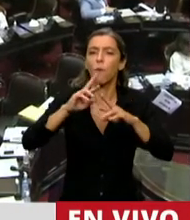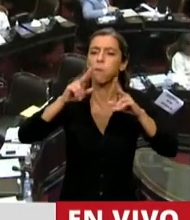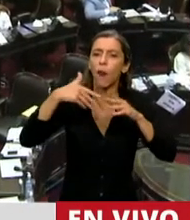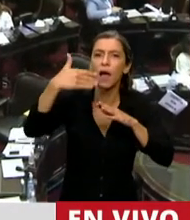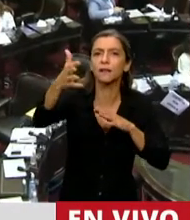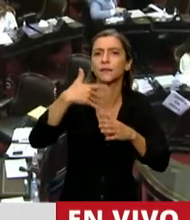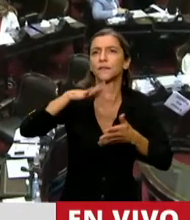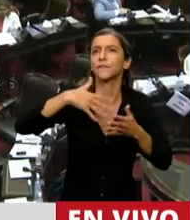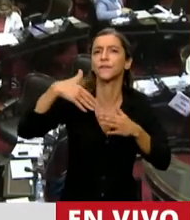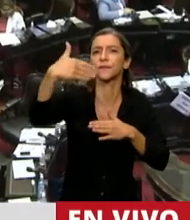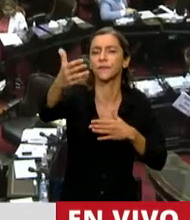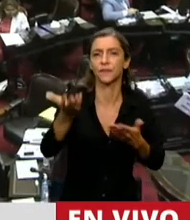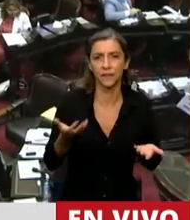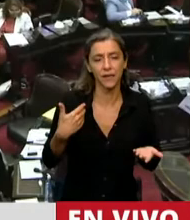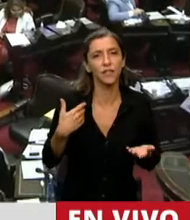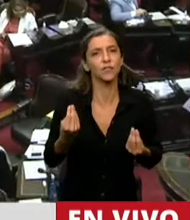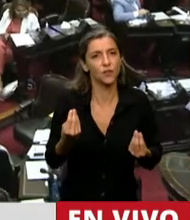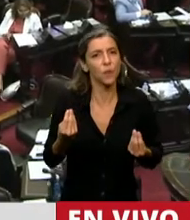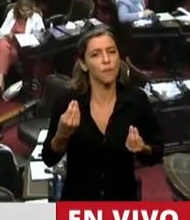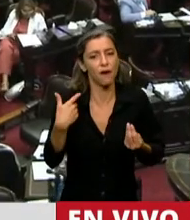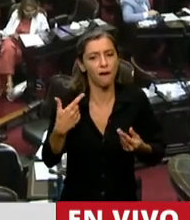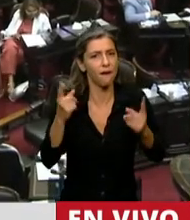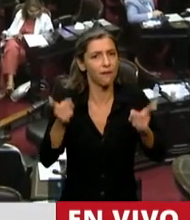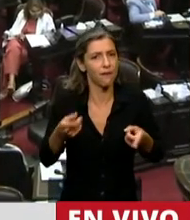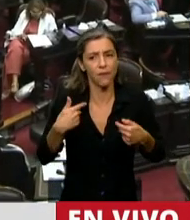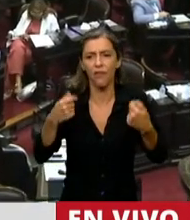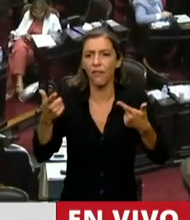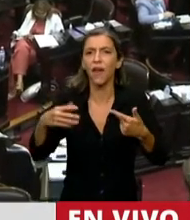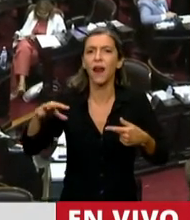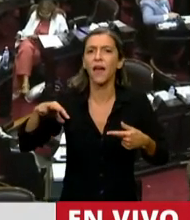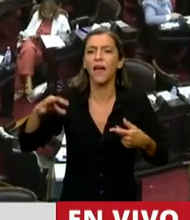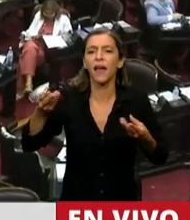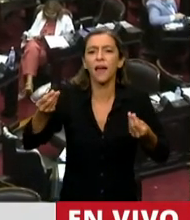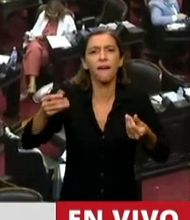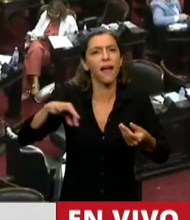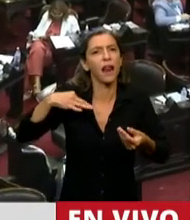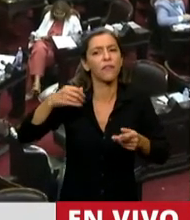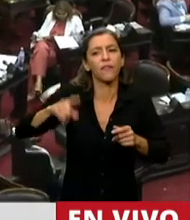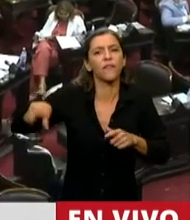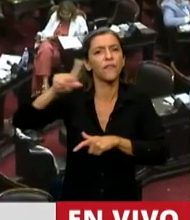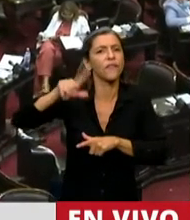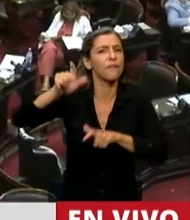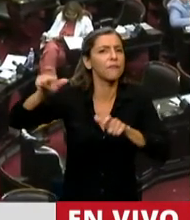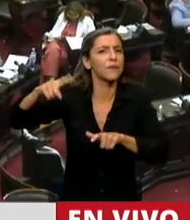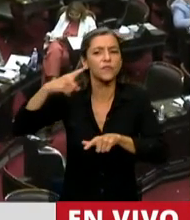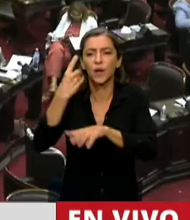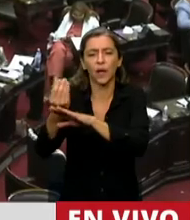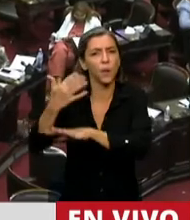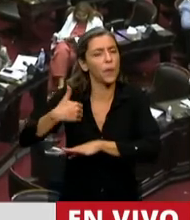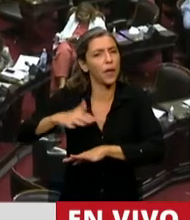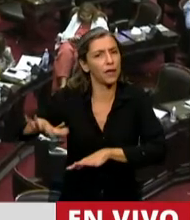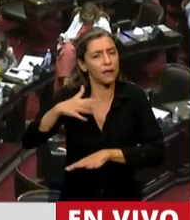transferencia de ese conocimiento para una mejor calidad de vida de todos los ciudadanos de nuestra patria.